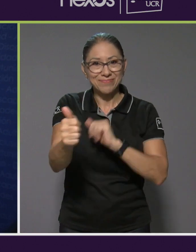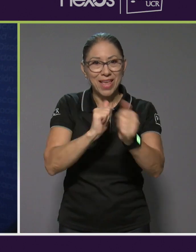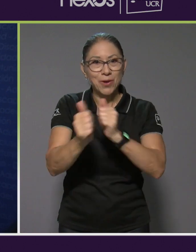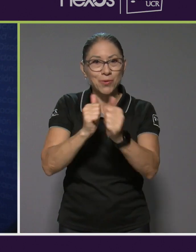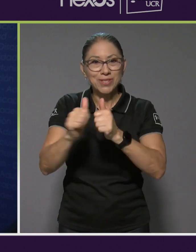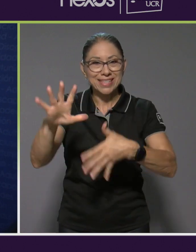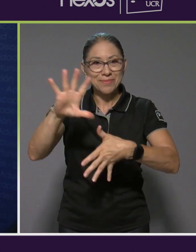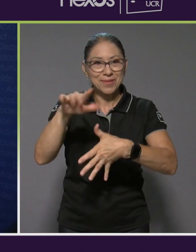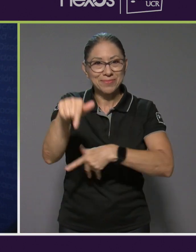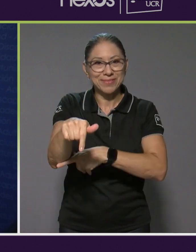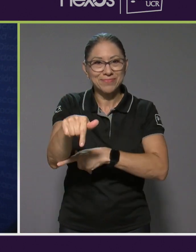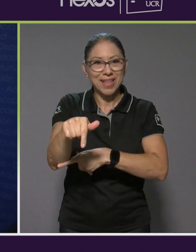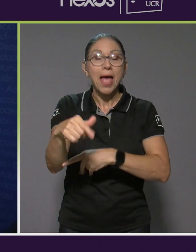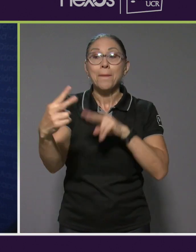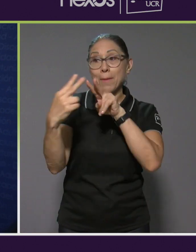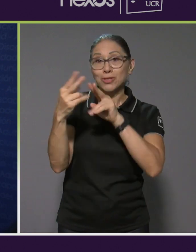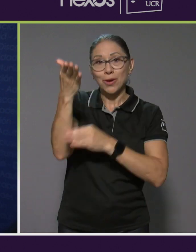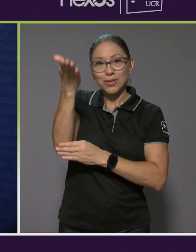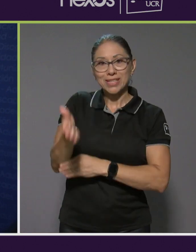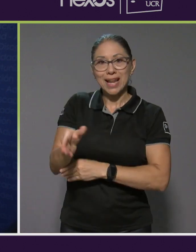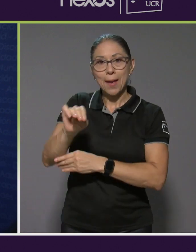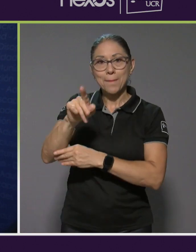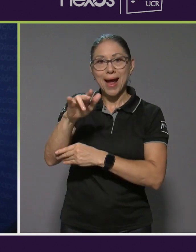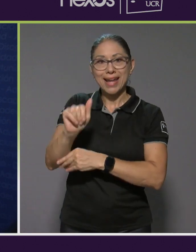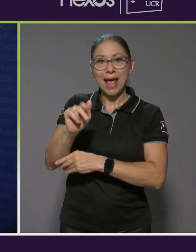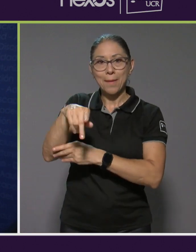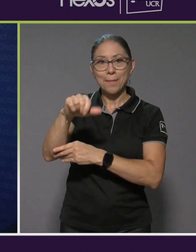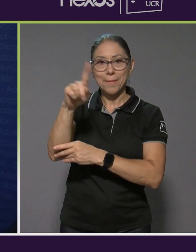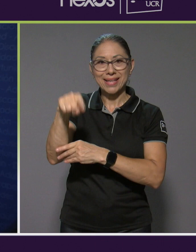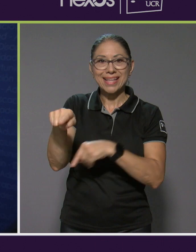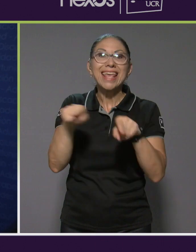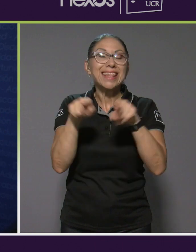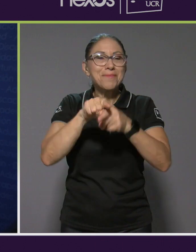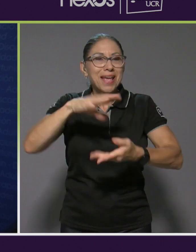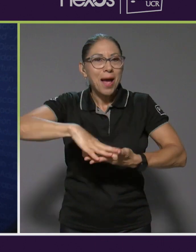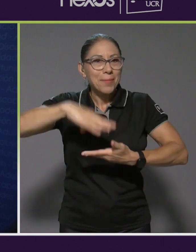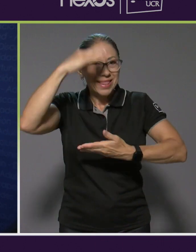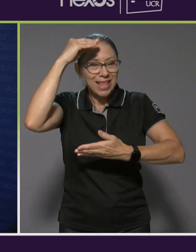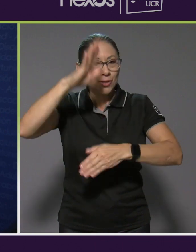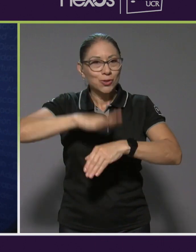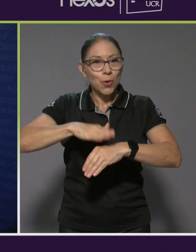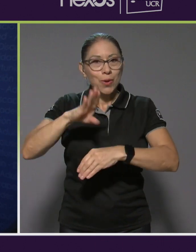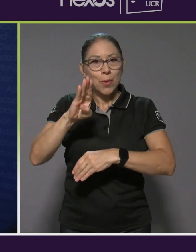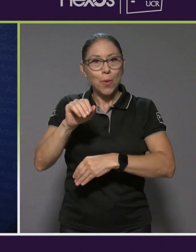Por eso vamos a conocer a María Paz y también a seguir aprendiendo sobre bochas.